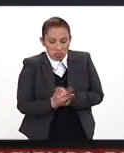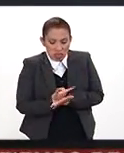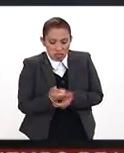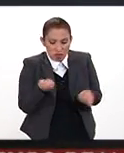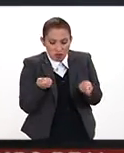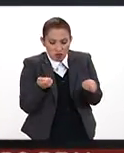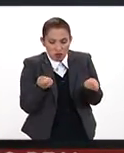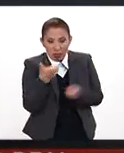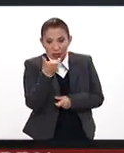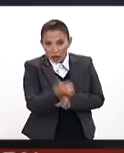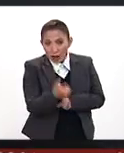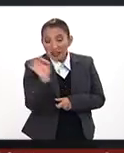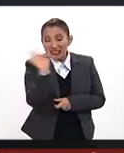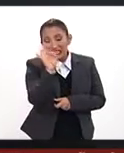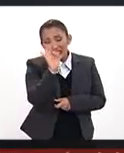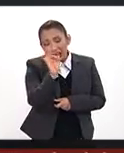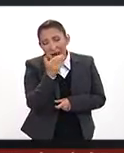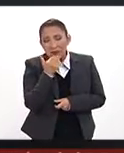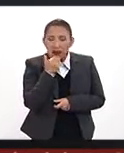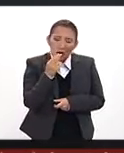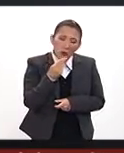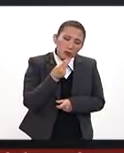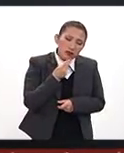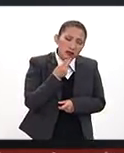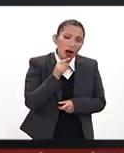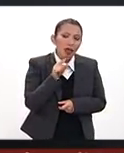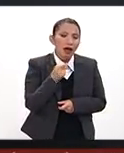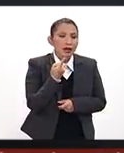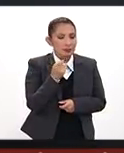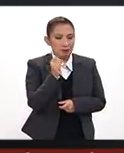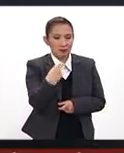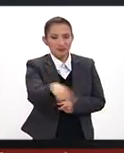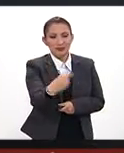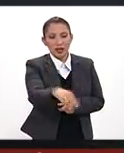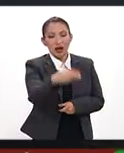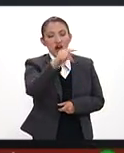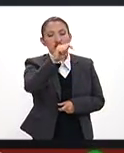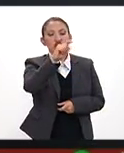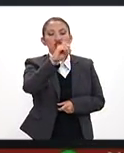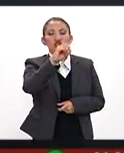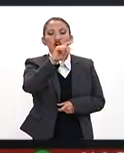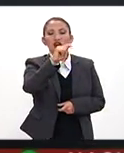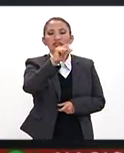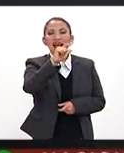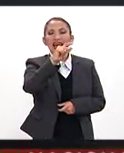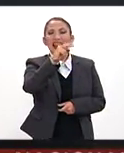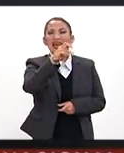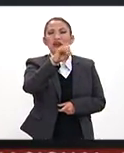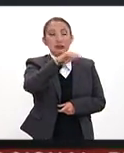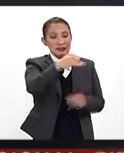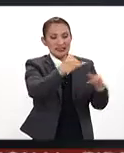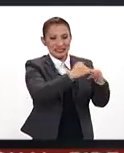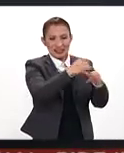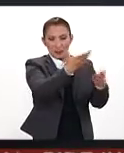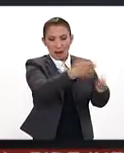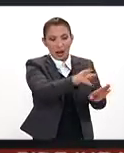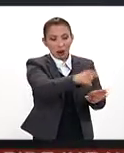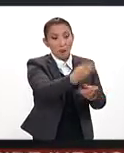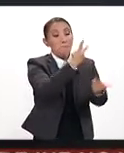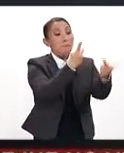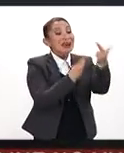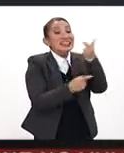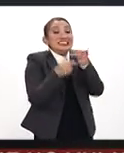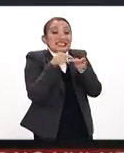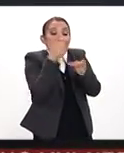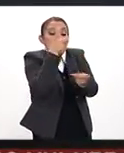nuestros recursos. Quizá la forma ideal de utilizarla es esto que le llamamos los totaleros, que de alguna manera la institución financiera te financia